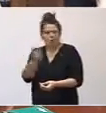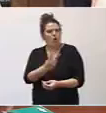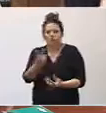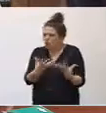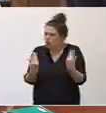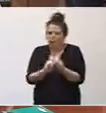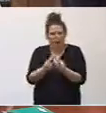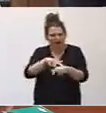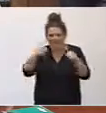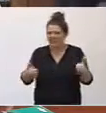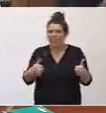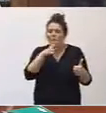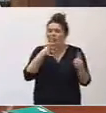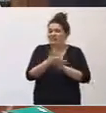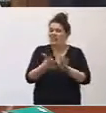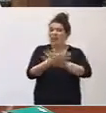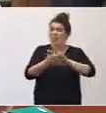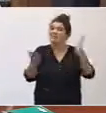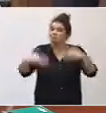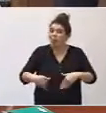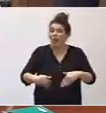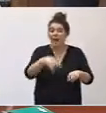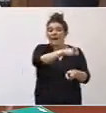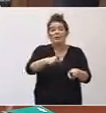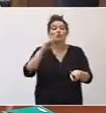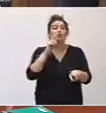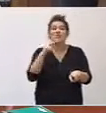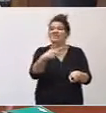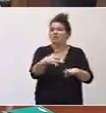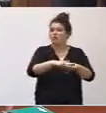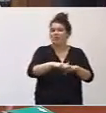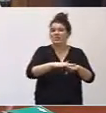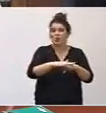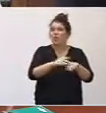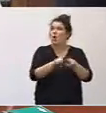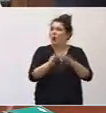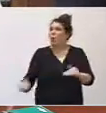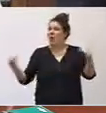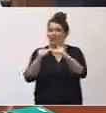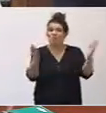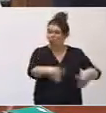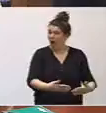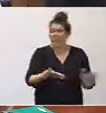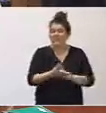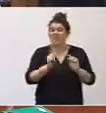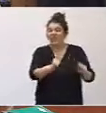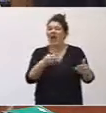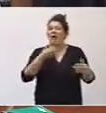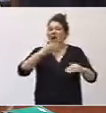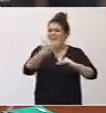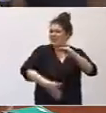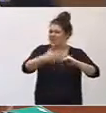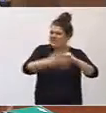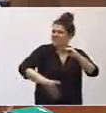básicos que impiden a las personas sordas ejercer su ciudadanía en condiciones de igualdad y limitando a las familias la